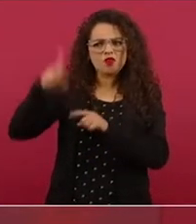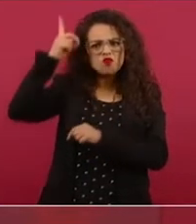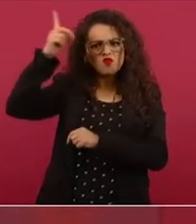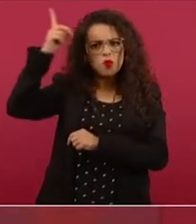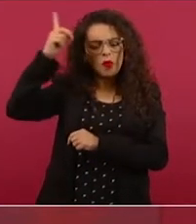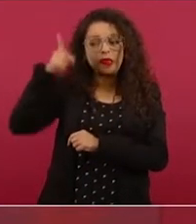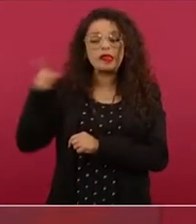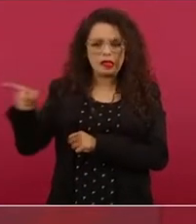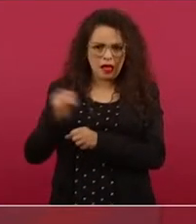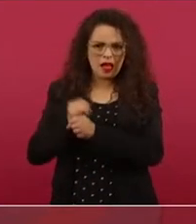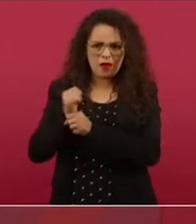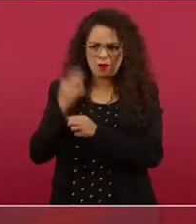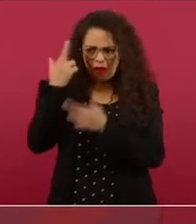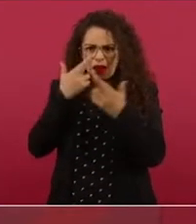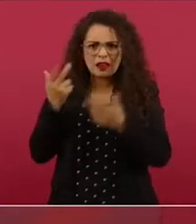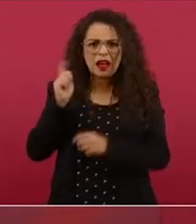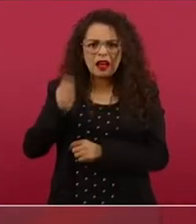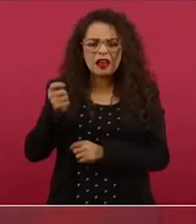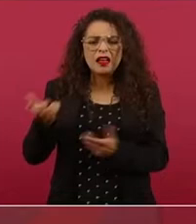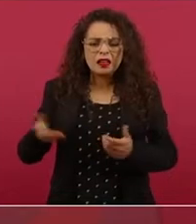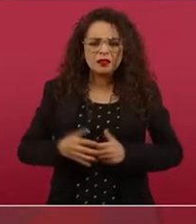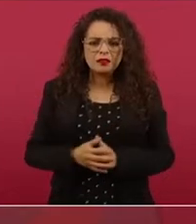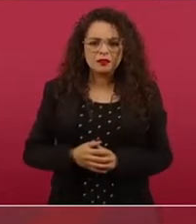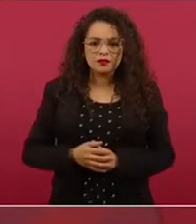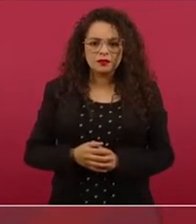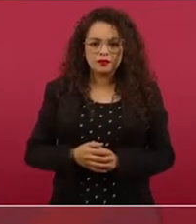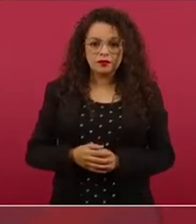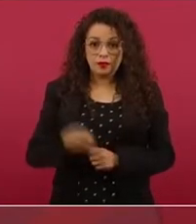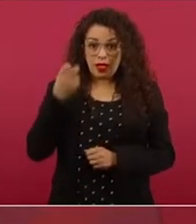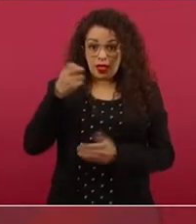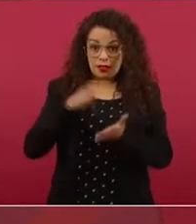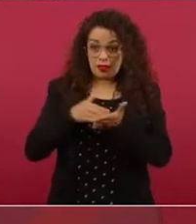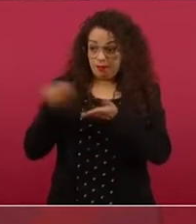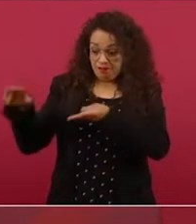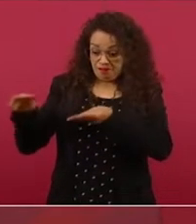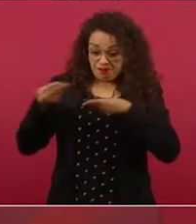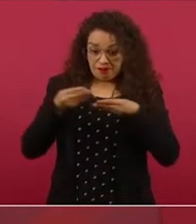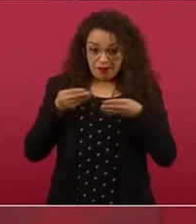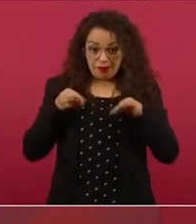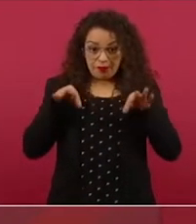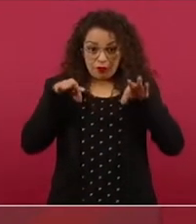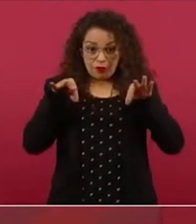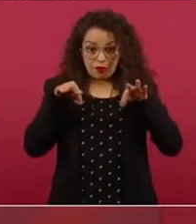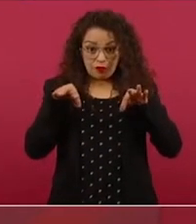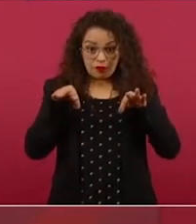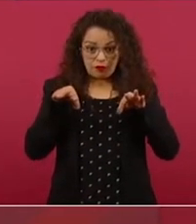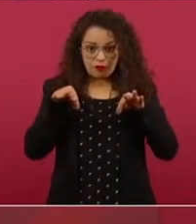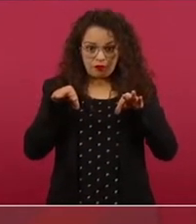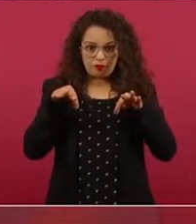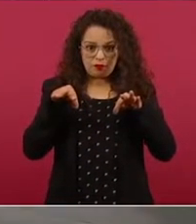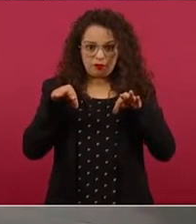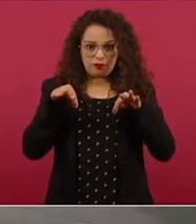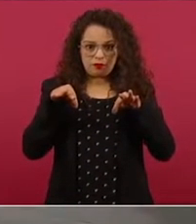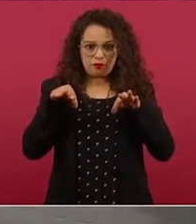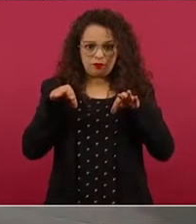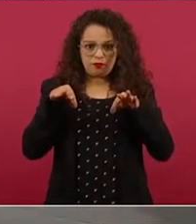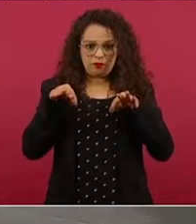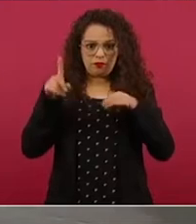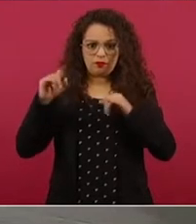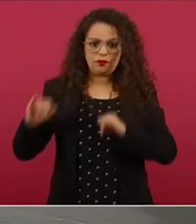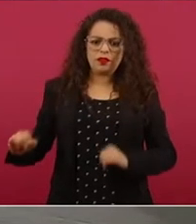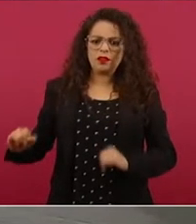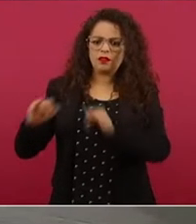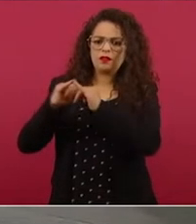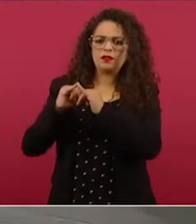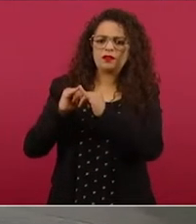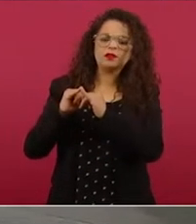pero últimamente el oficio de una institución estadounidense. El FinCEN,